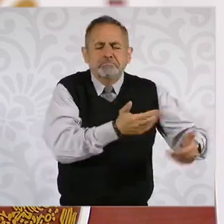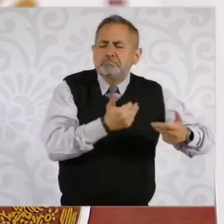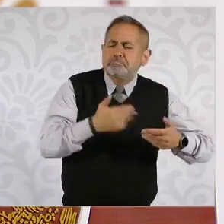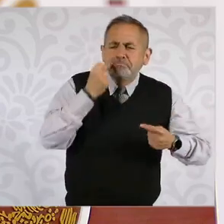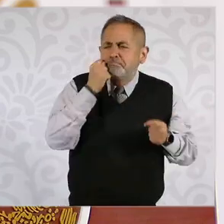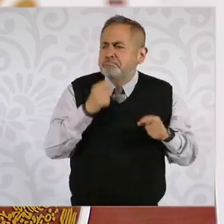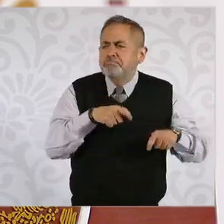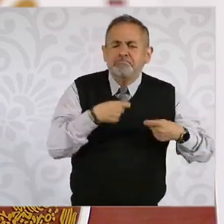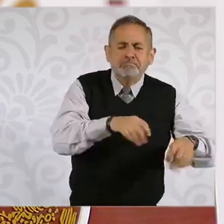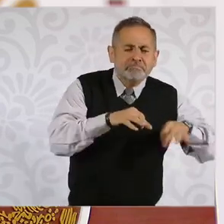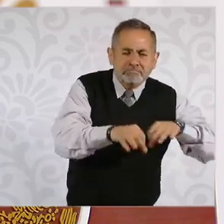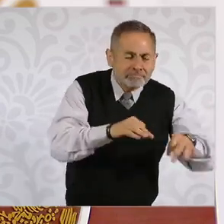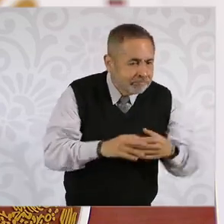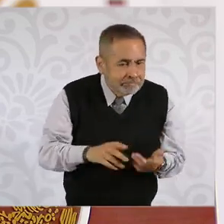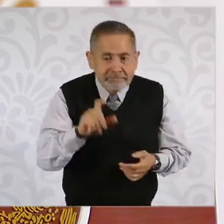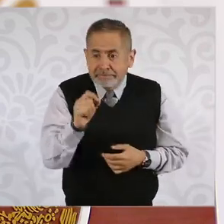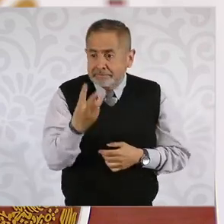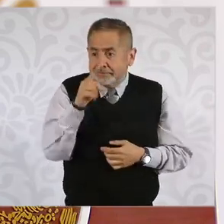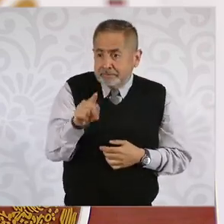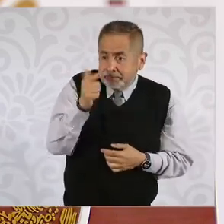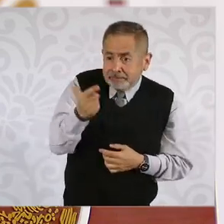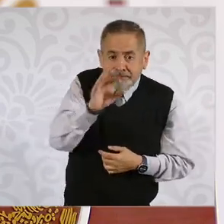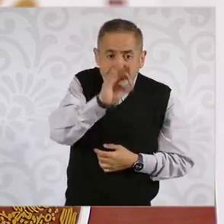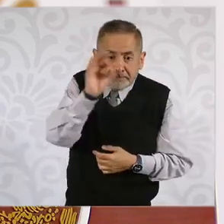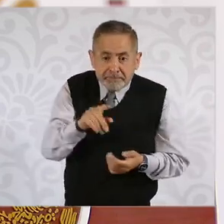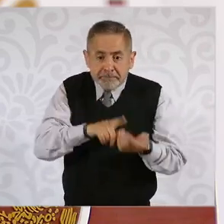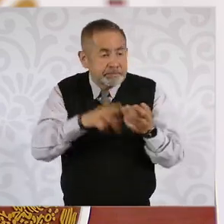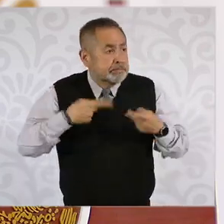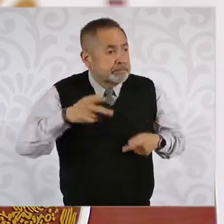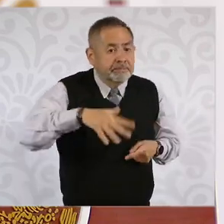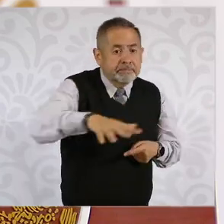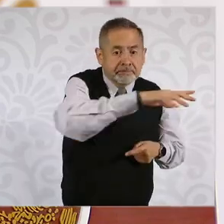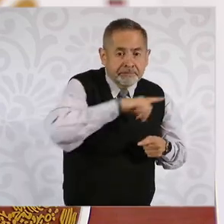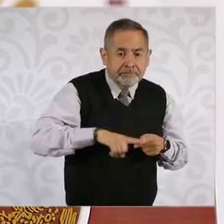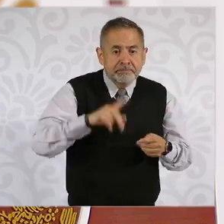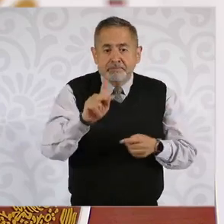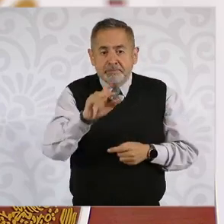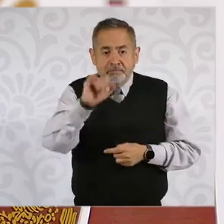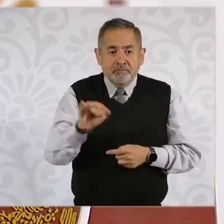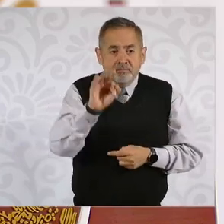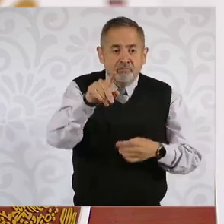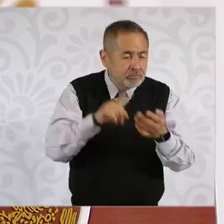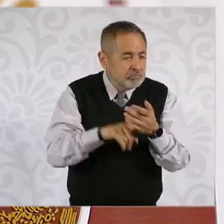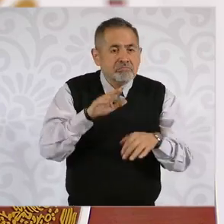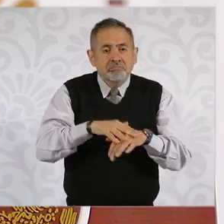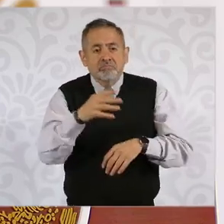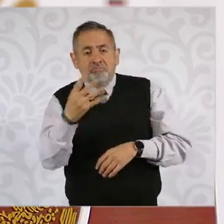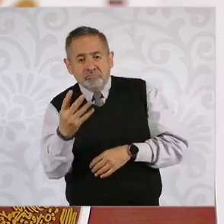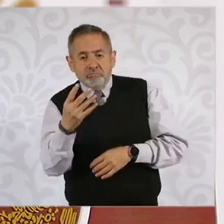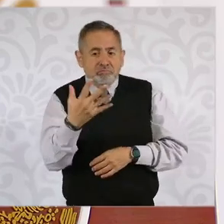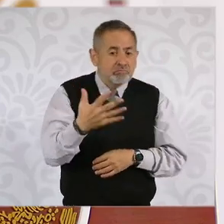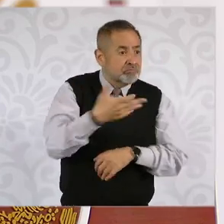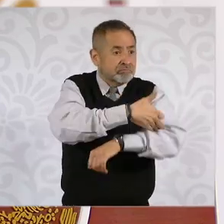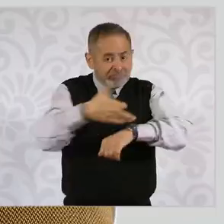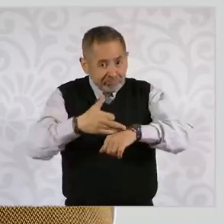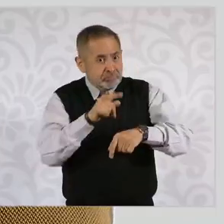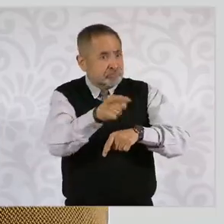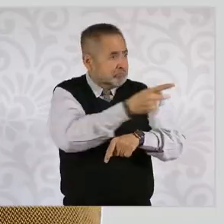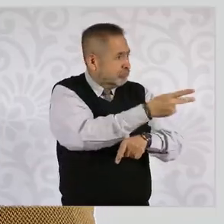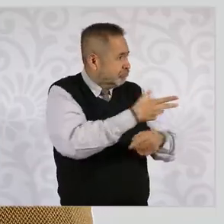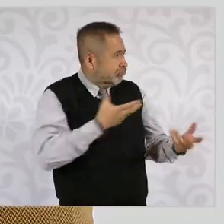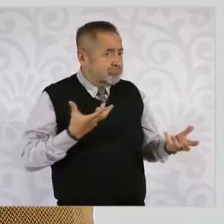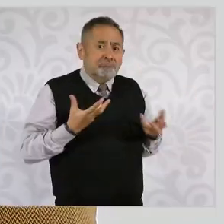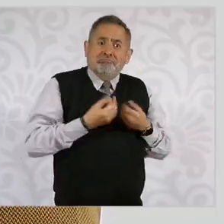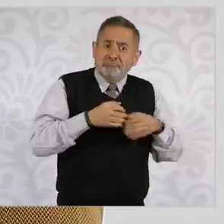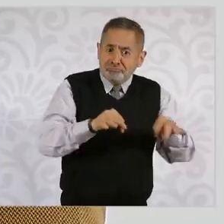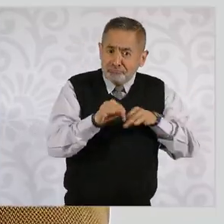23.7 por ciento del personal del Poder Judicial tiene más de cuatro familiares trabajando